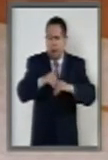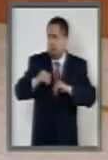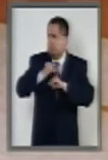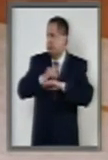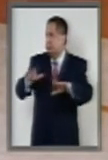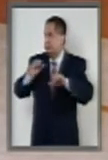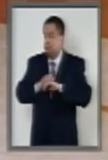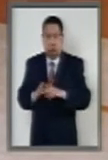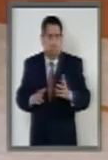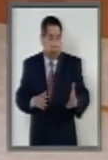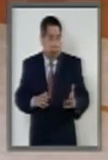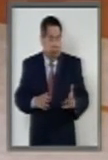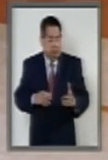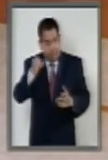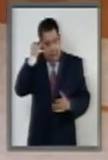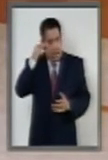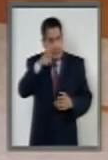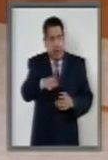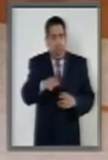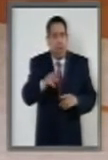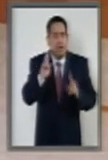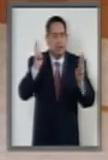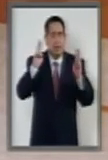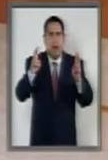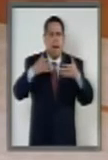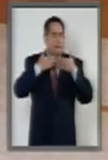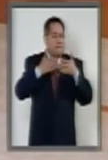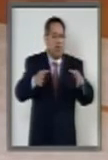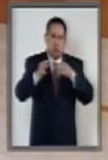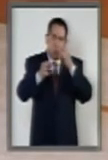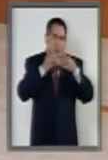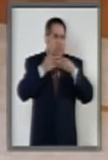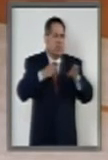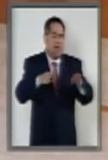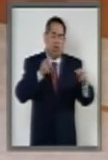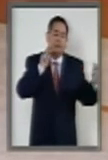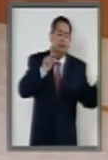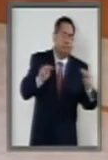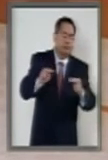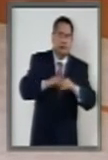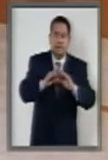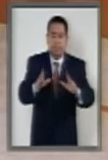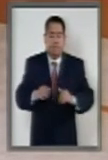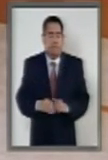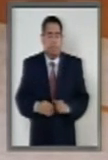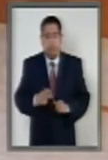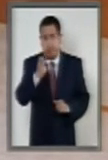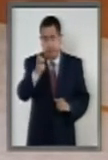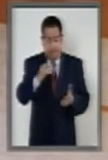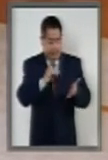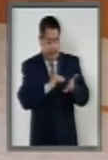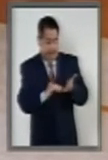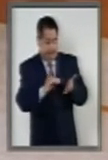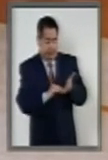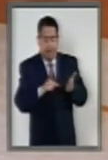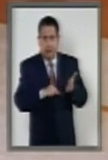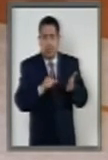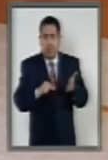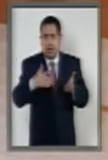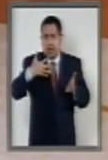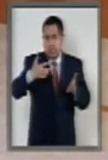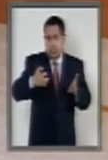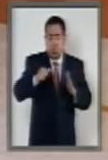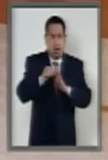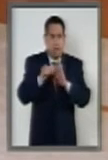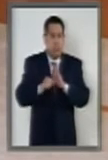atendiendo al principio de máxima publicidad. Por ello, el párrafo quinto